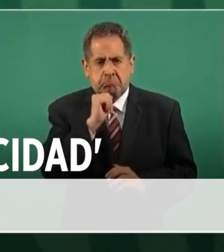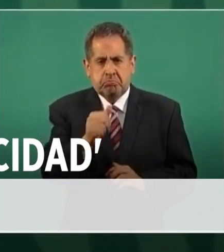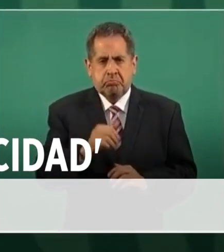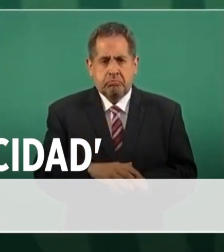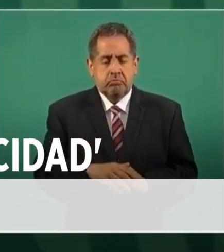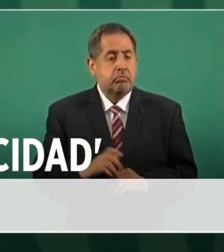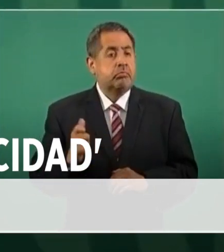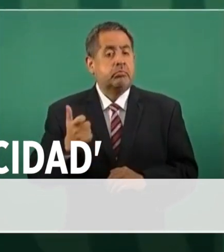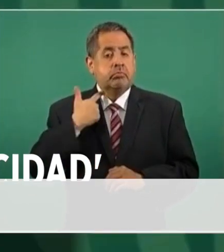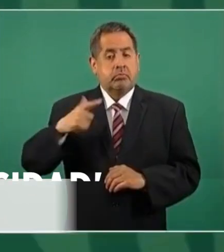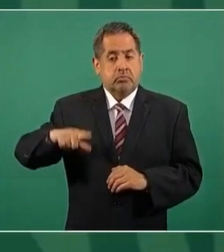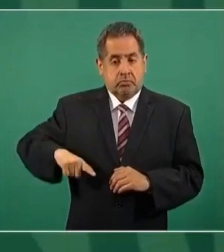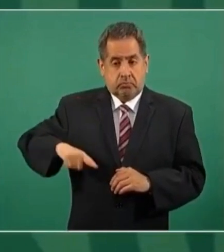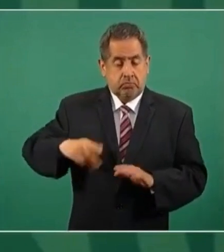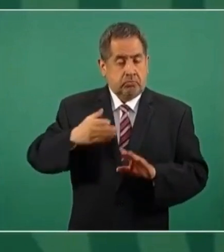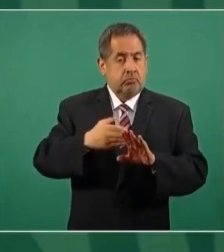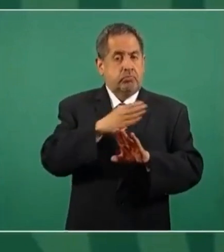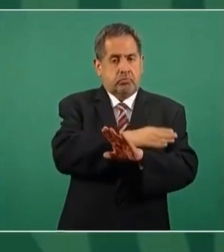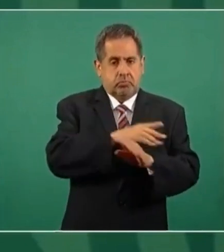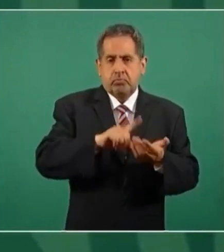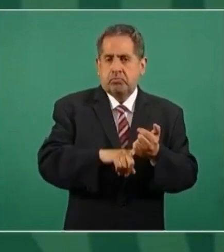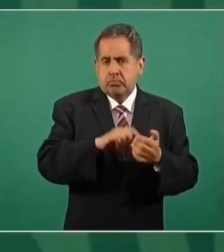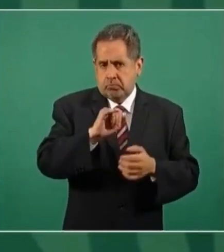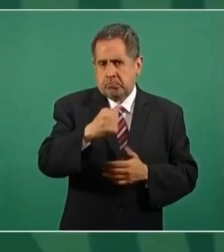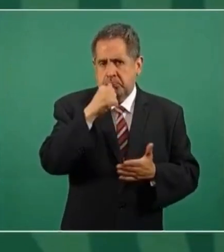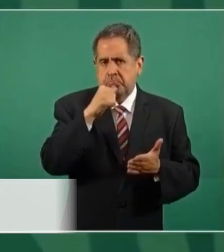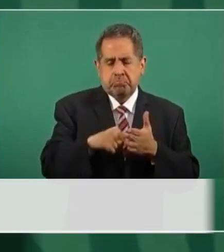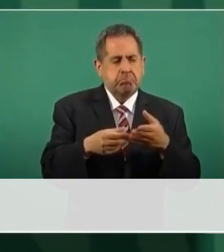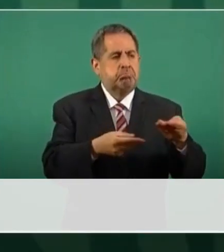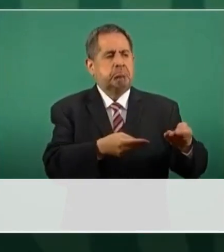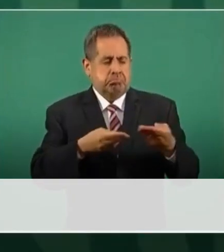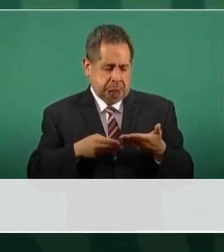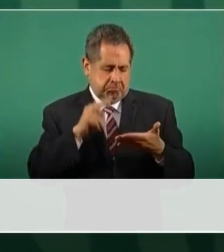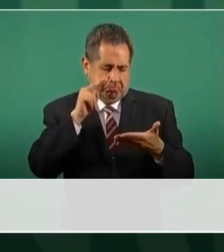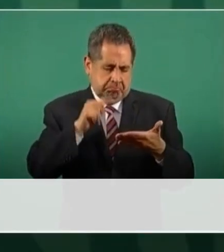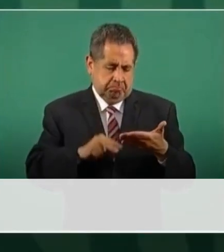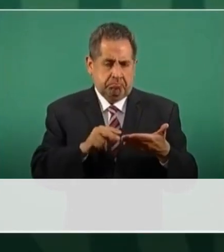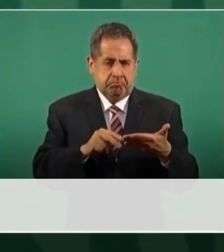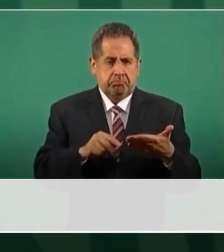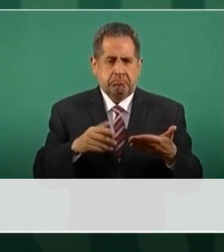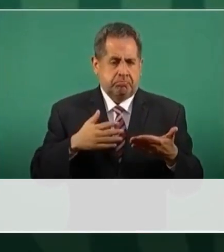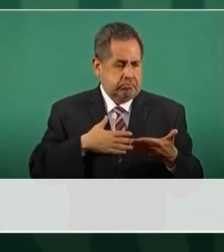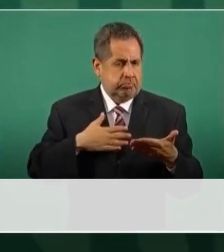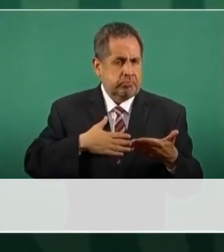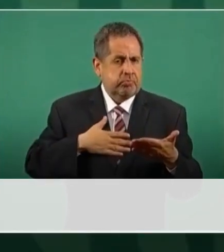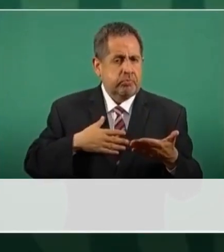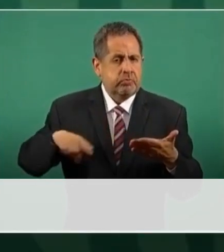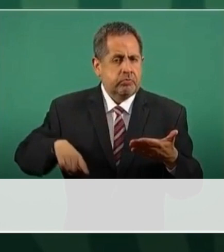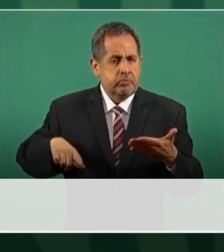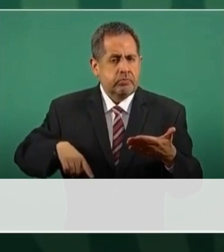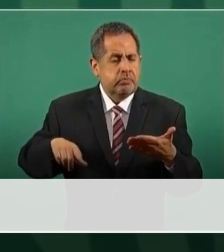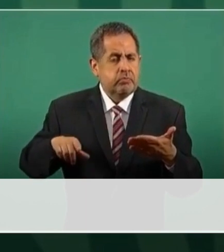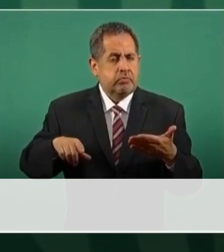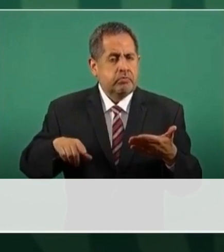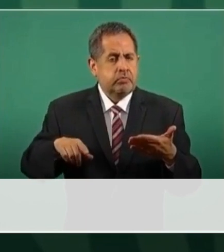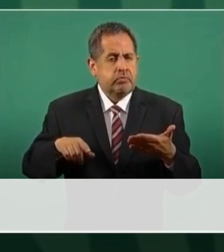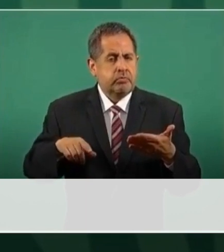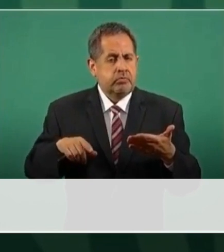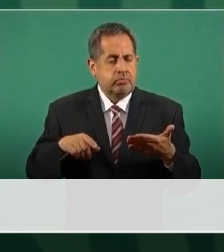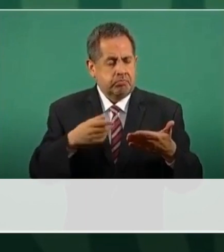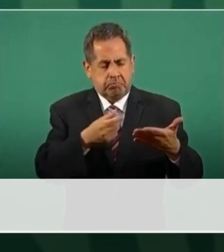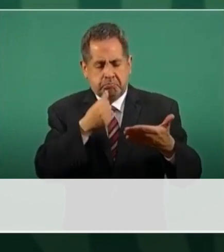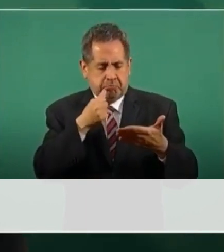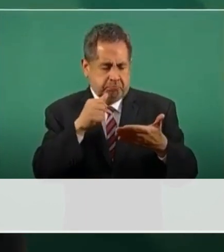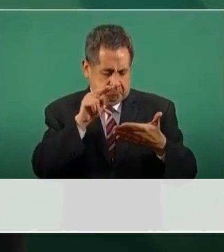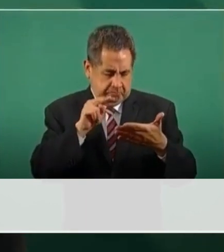gobierno anterior sí envió una carta al gobierno de nuestro país,